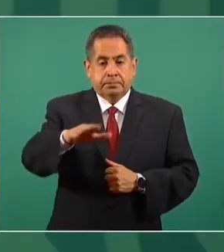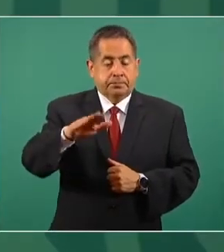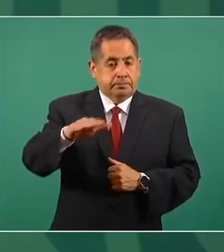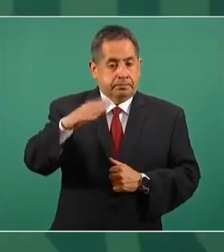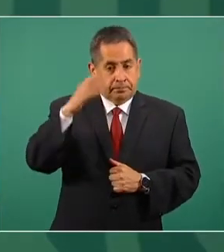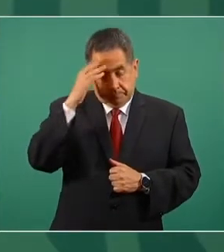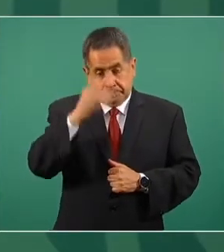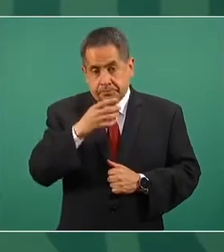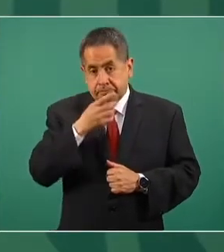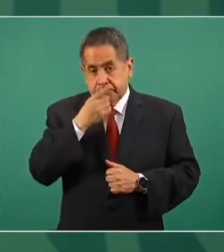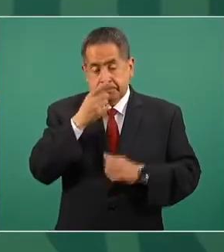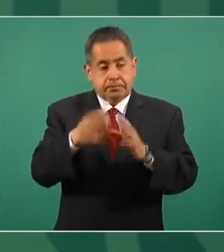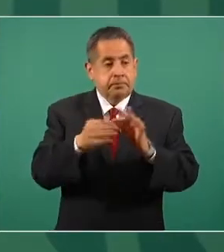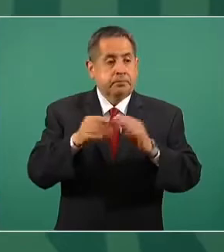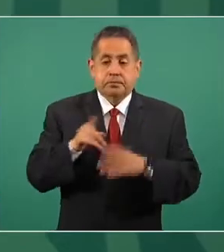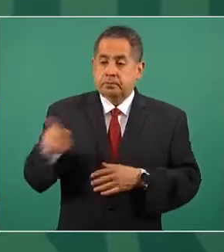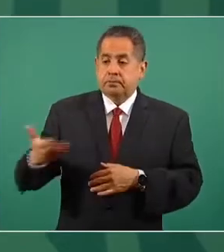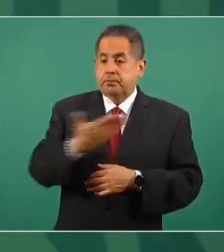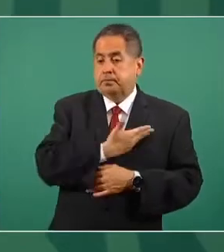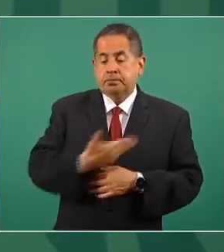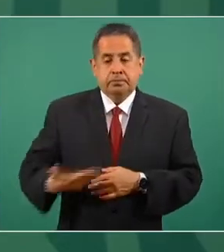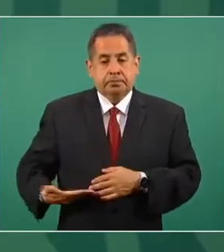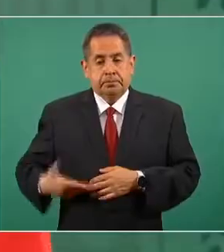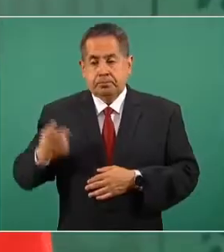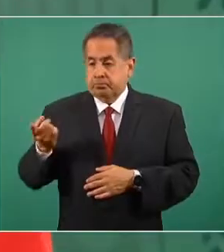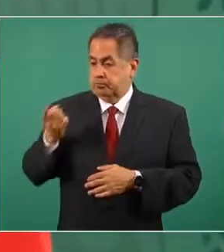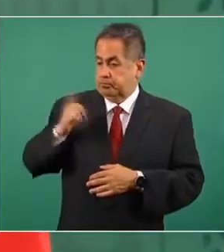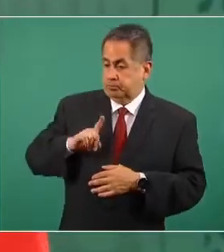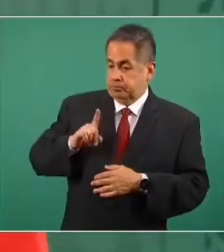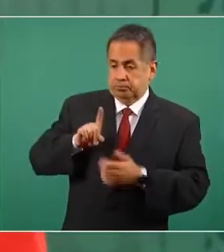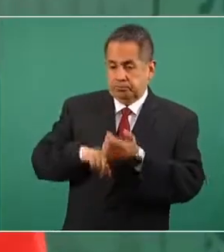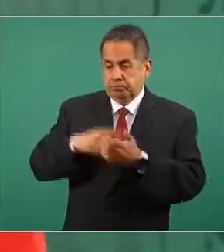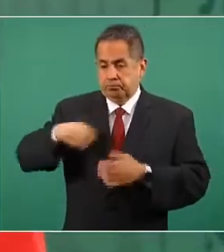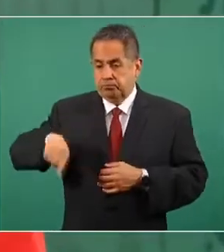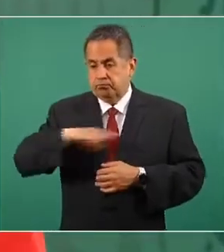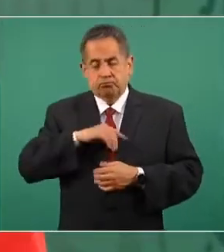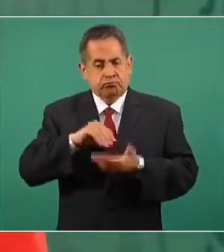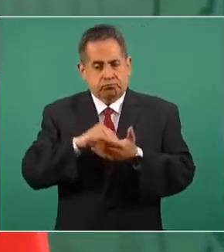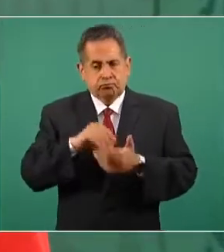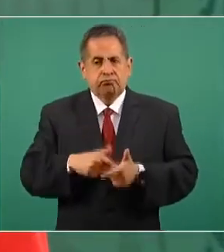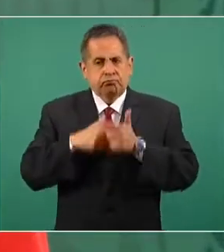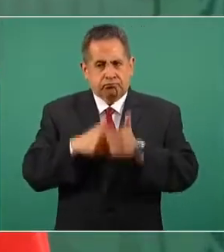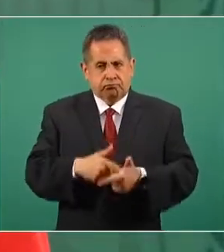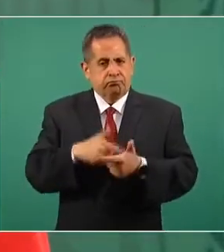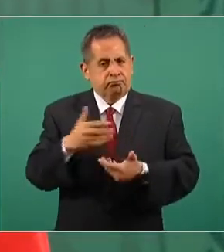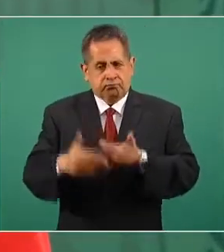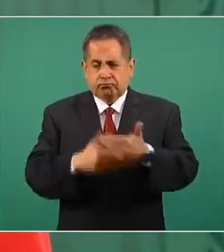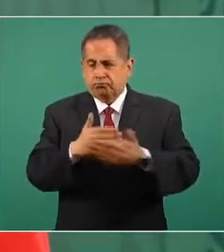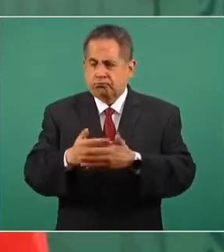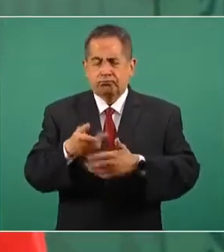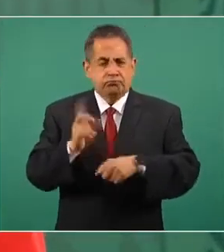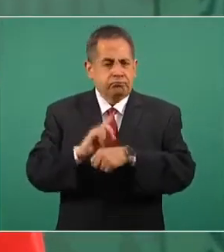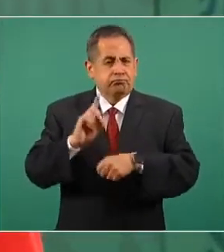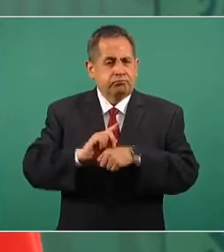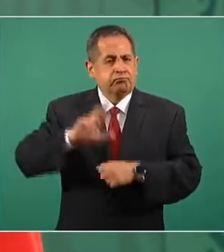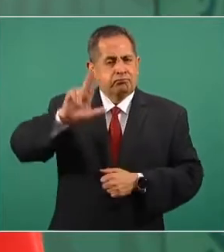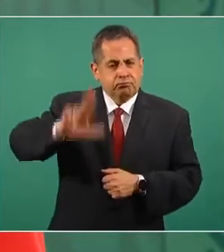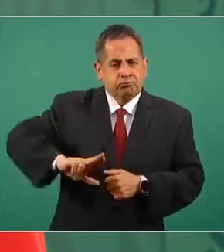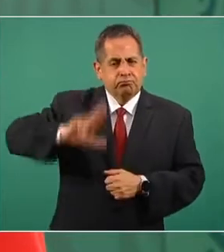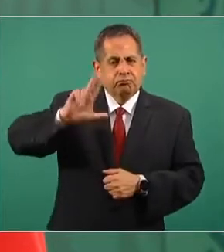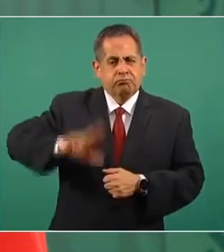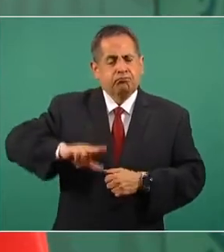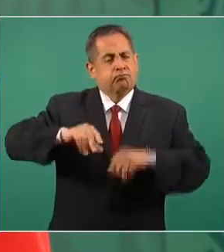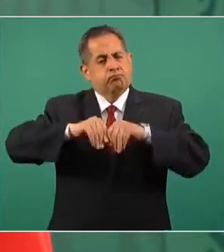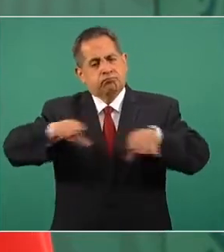manifestarles que el señor presidente nos ha instruido a que continuemos, como todos los martes, con el pulso de la